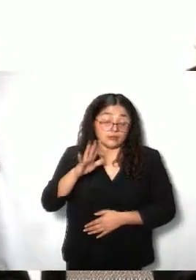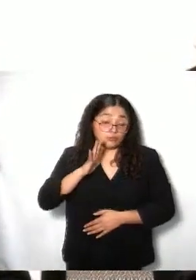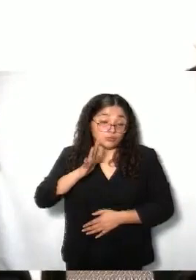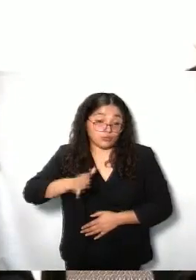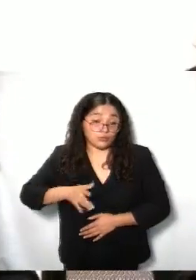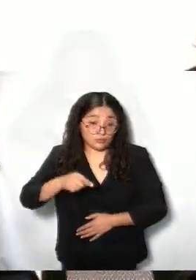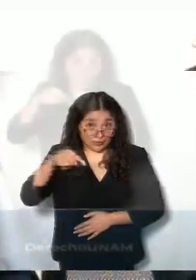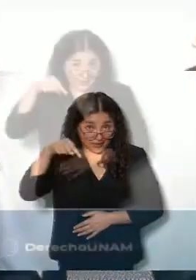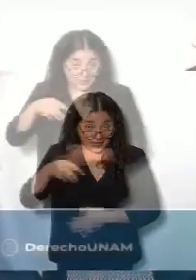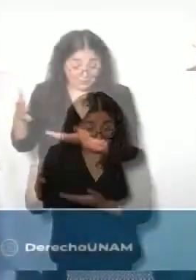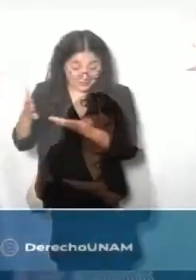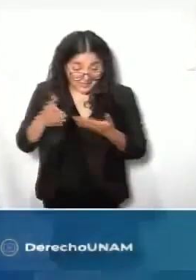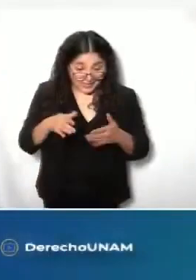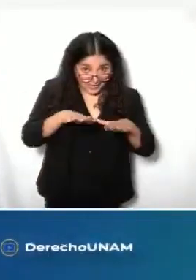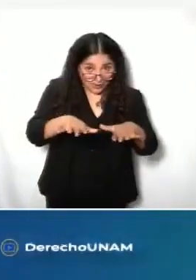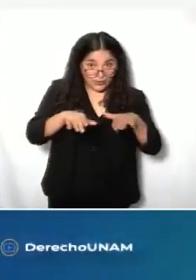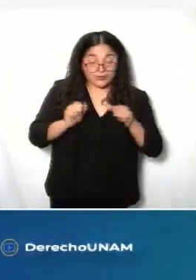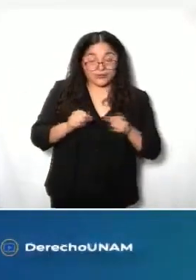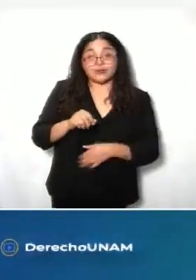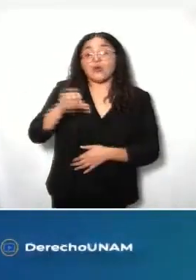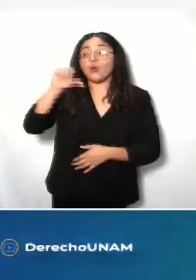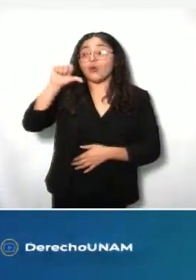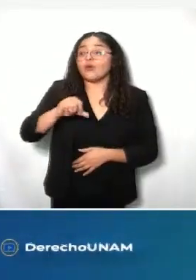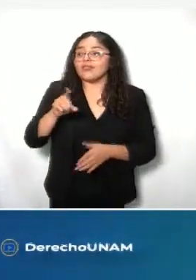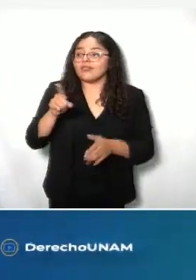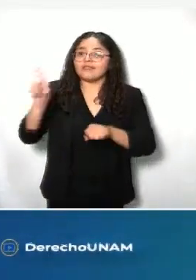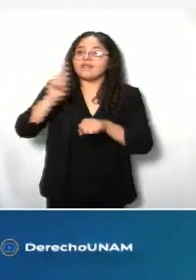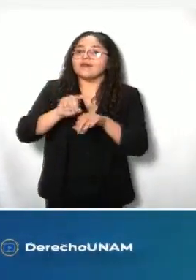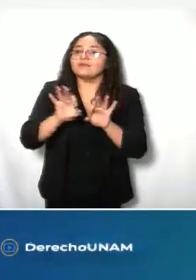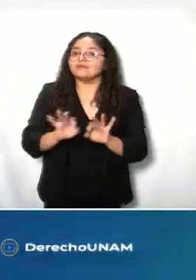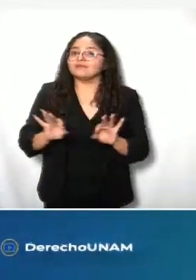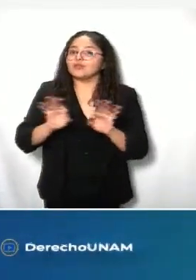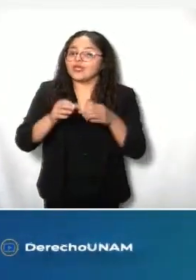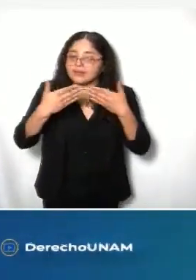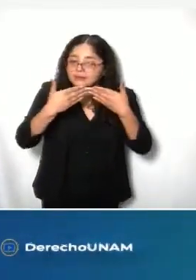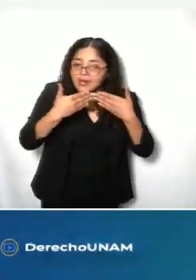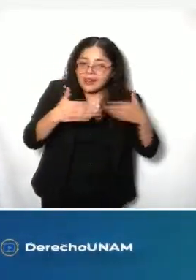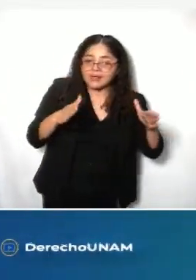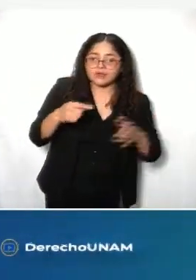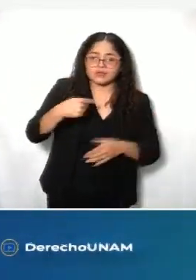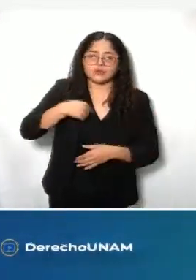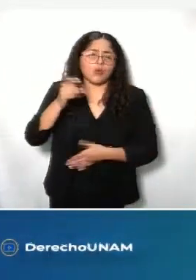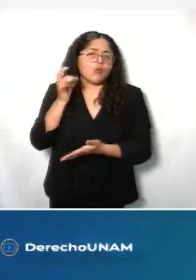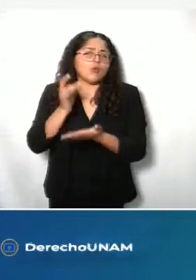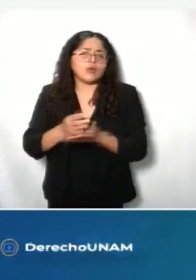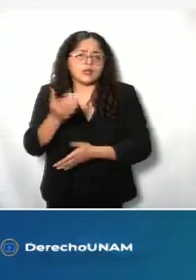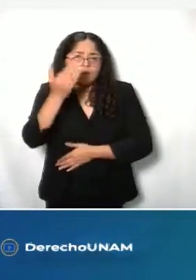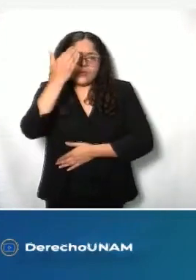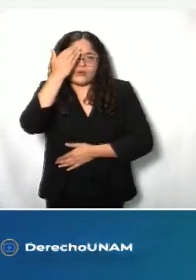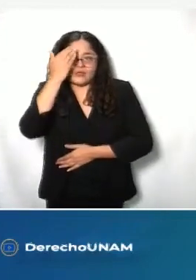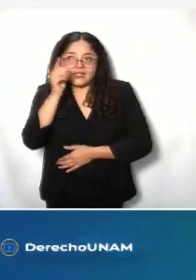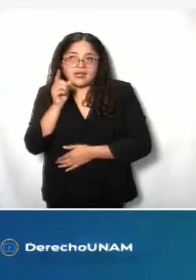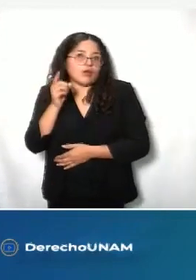agradecido con todas y todos. Va a ser una jornada pública, solo yo conozco de un antecedente un colegiado que empezó a